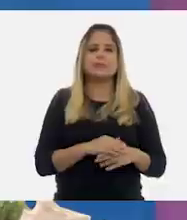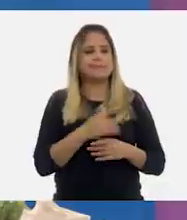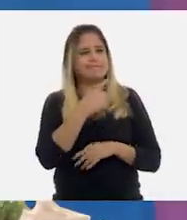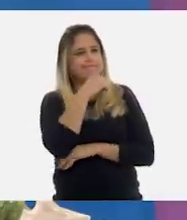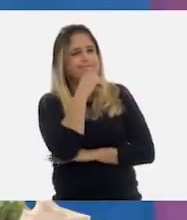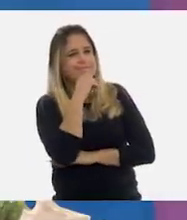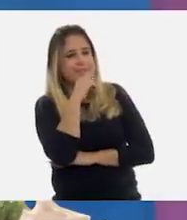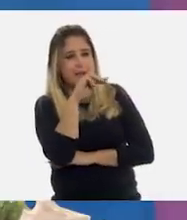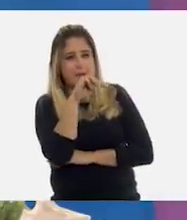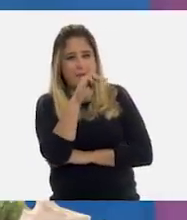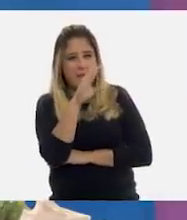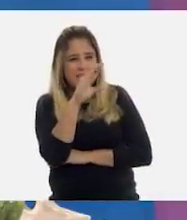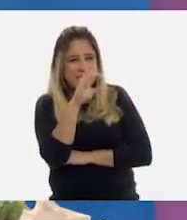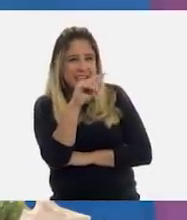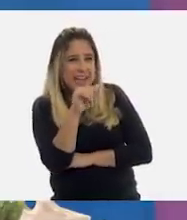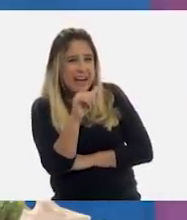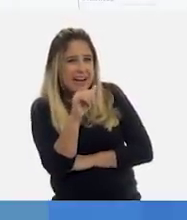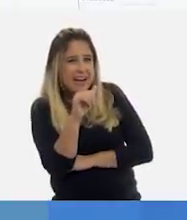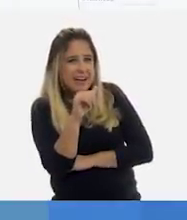¿La meseta, maestra?